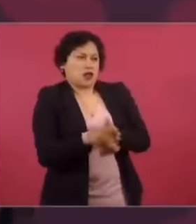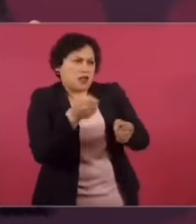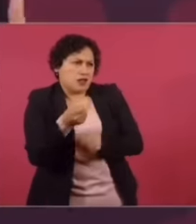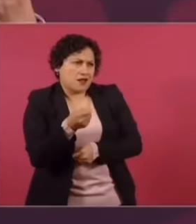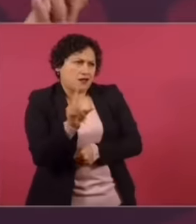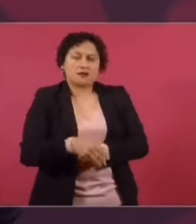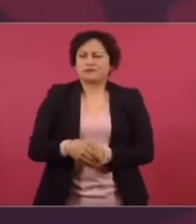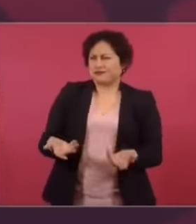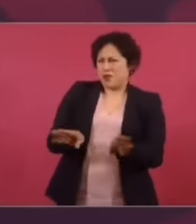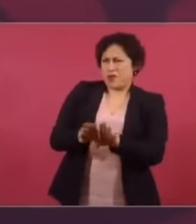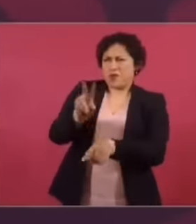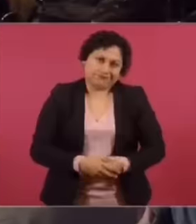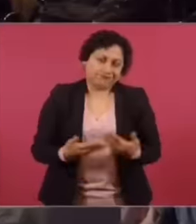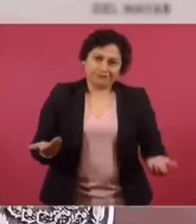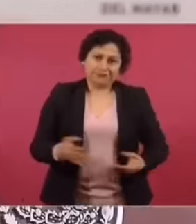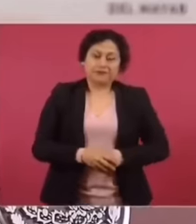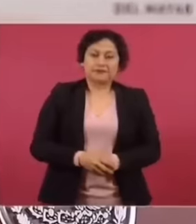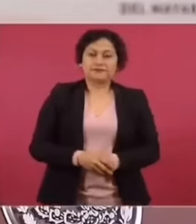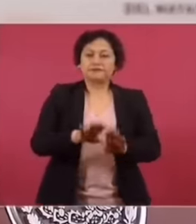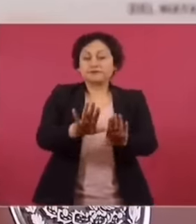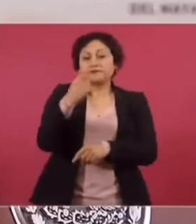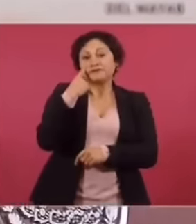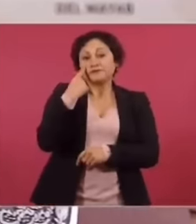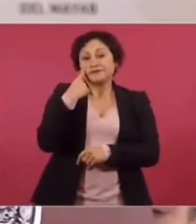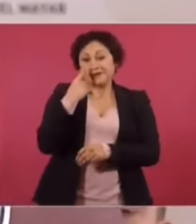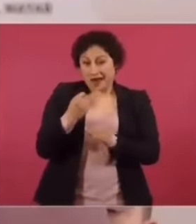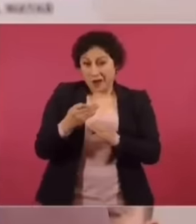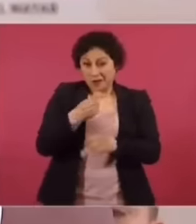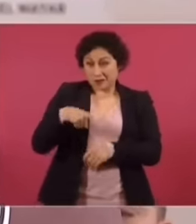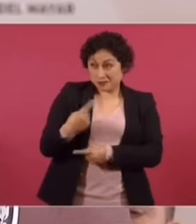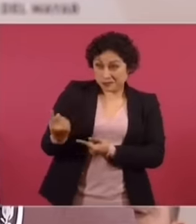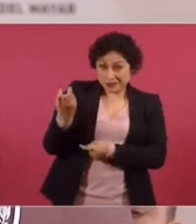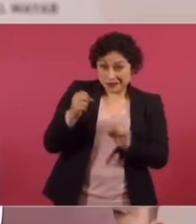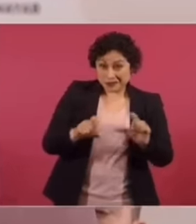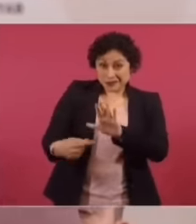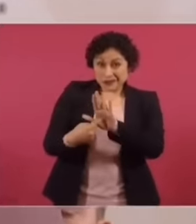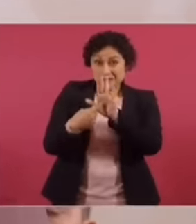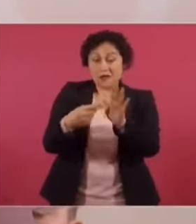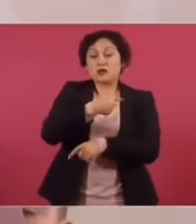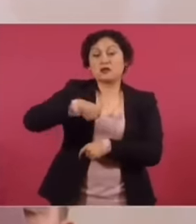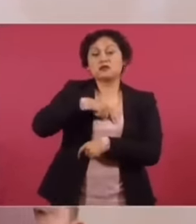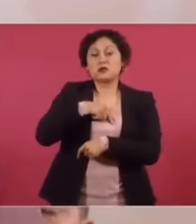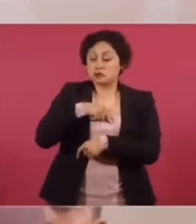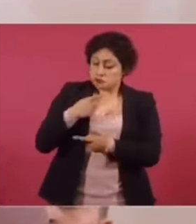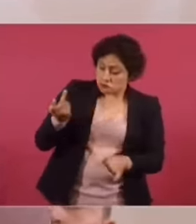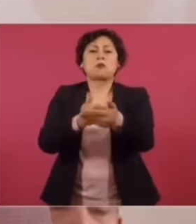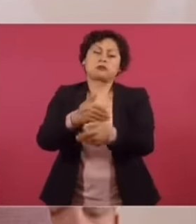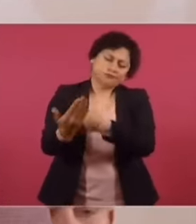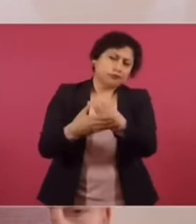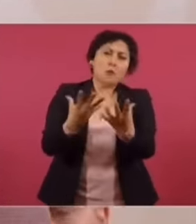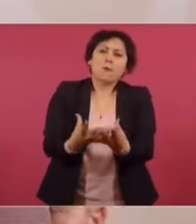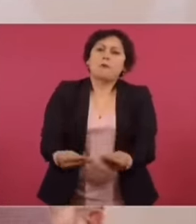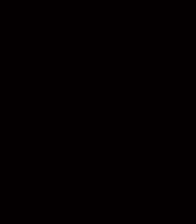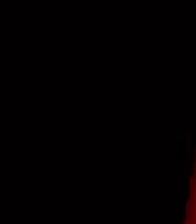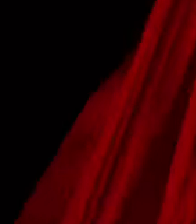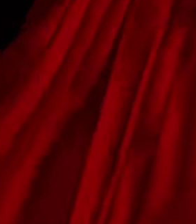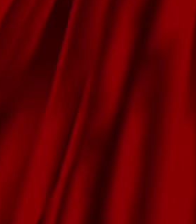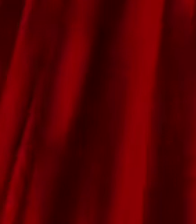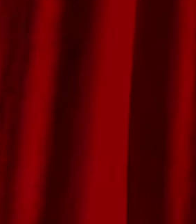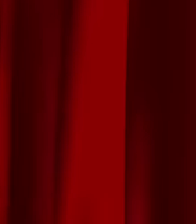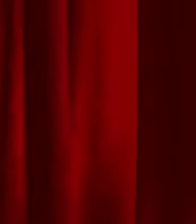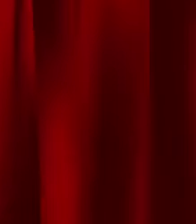¿Cómo no? No, no, no, no. En general estamos hablando. Nosotros, esto, si continuamos con la misma política, lo vamos a resolver. Así que te diría que me canso, canso.